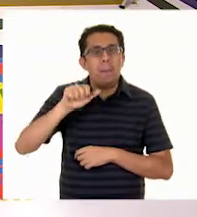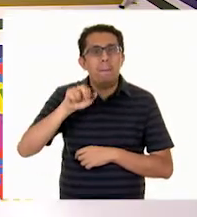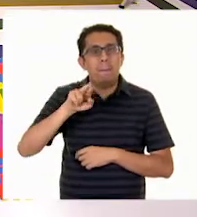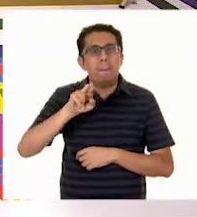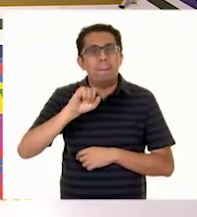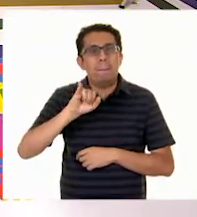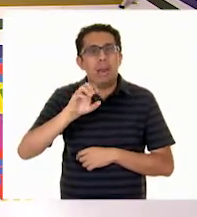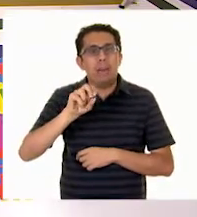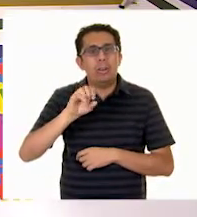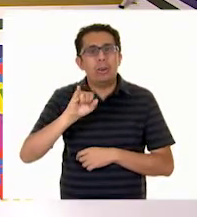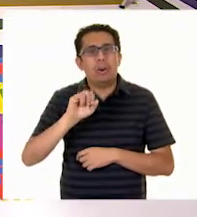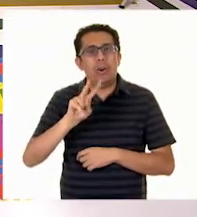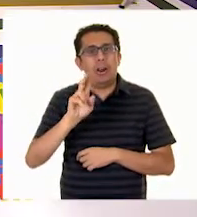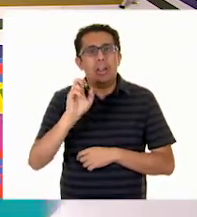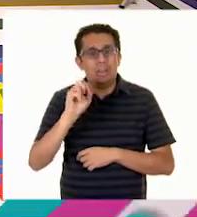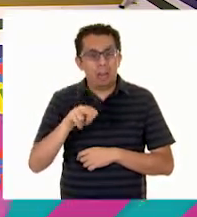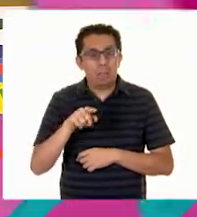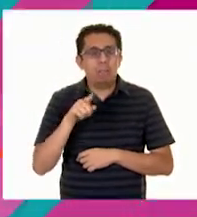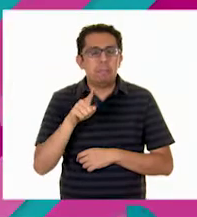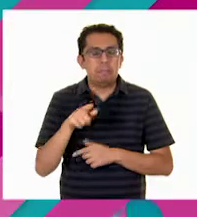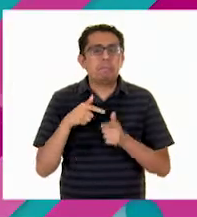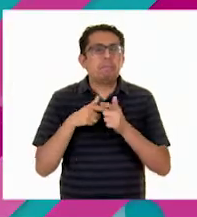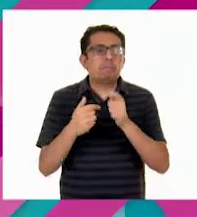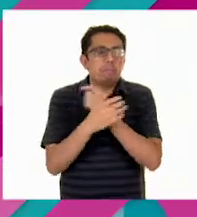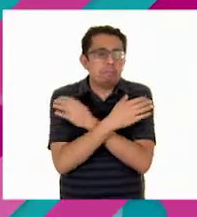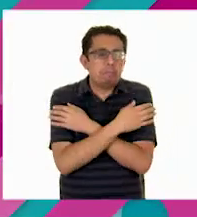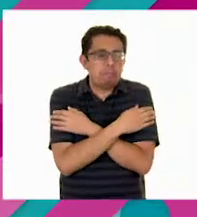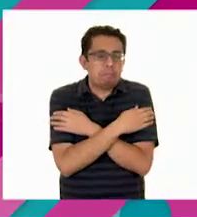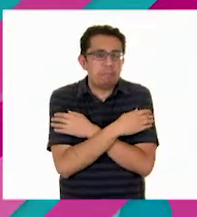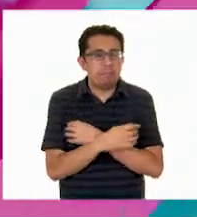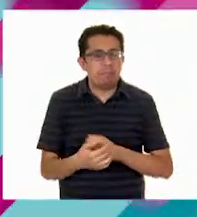escucharlo desde Escuchemos, pero apapáchate, apapáchate.